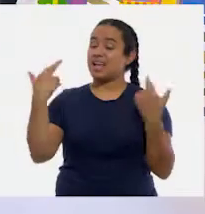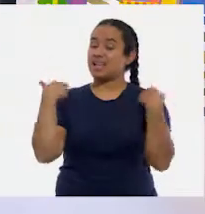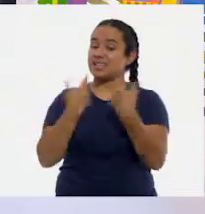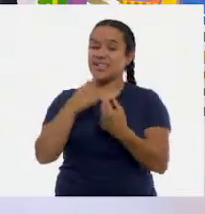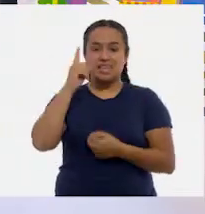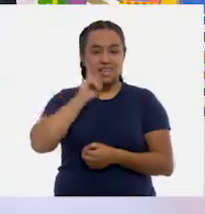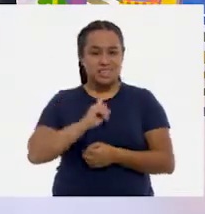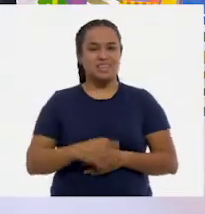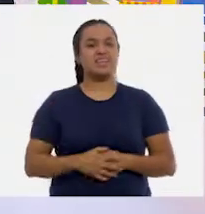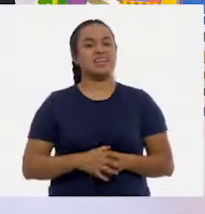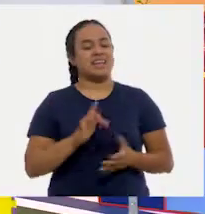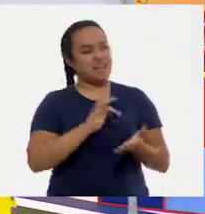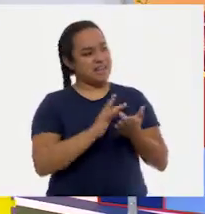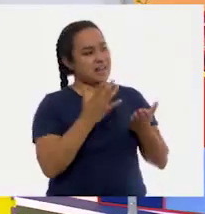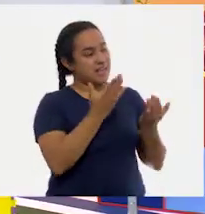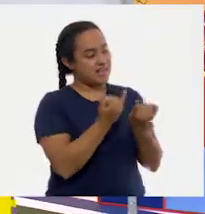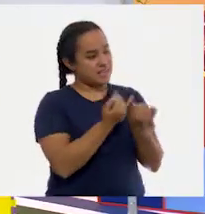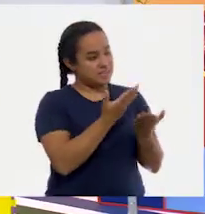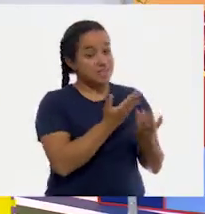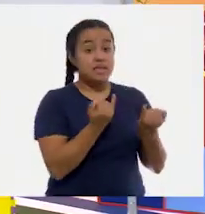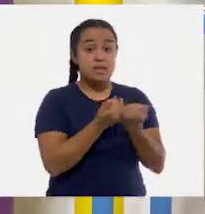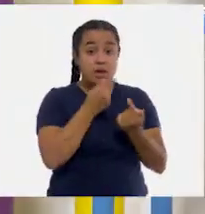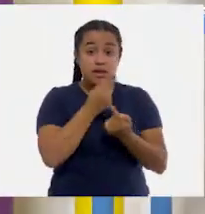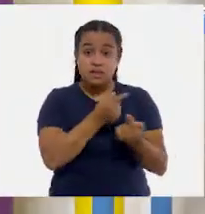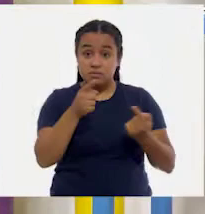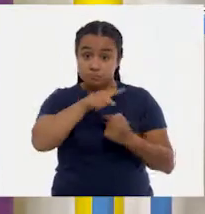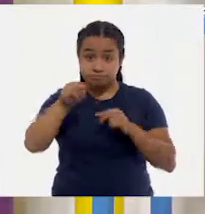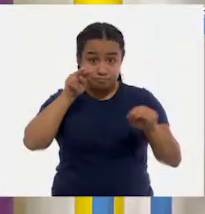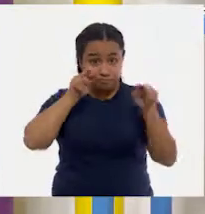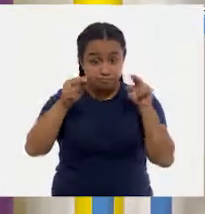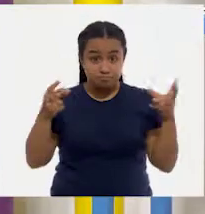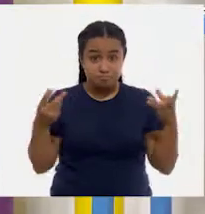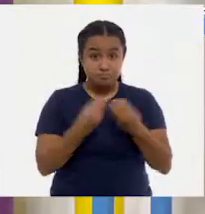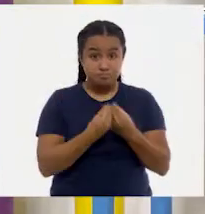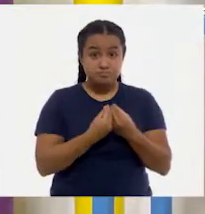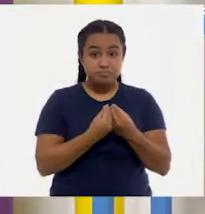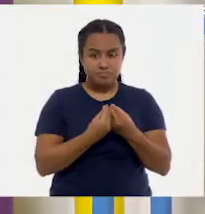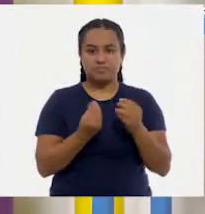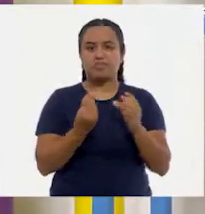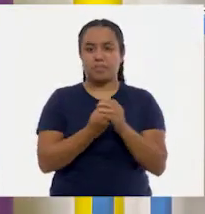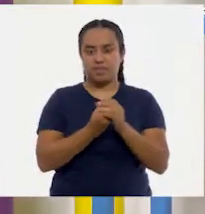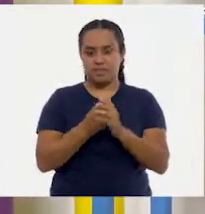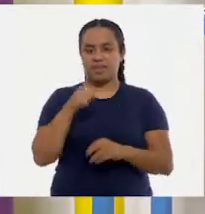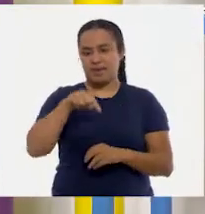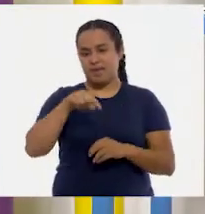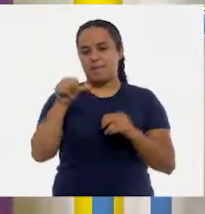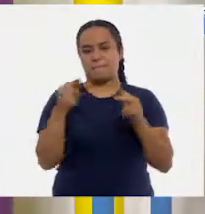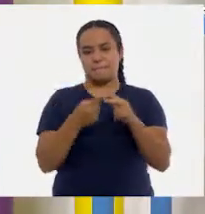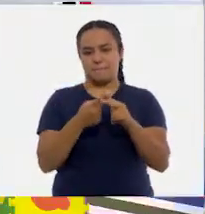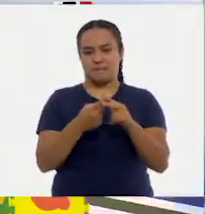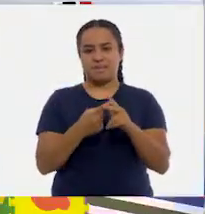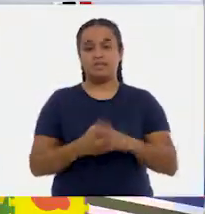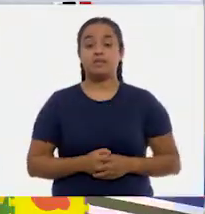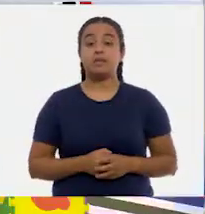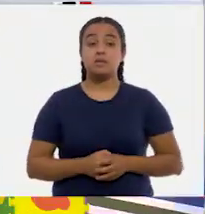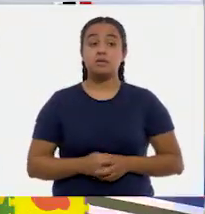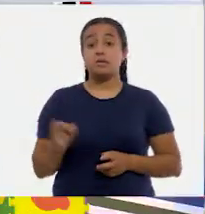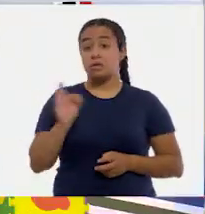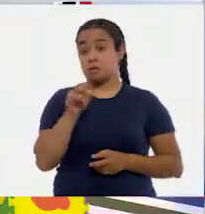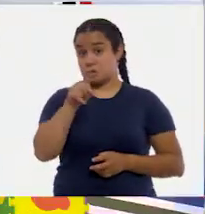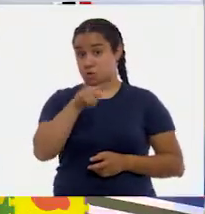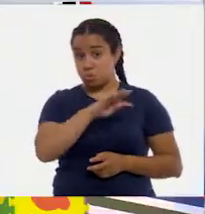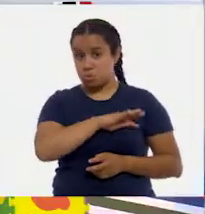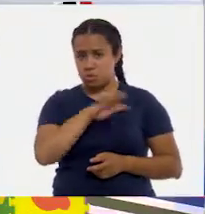Rosalba. Bueno, gracias a ti y a las niñas y a los niños que estuvieron con nosotros en la clase de matemáticas. Si te es